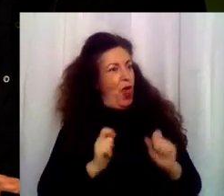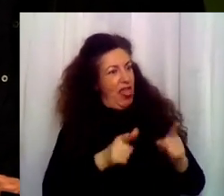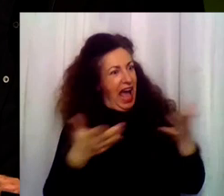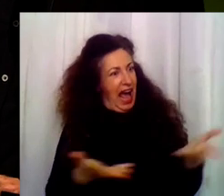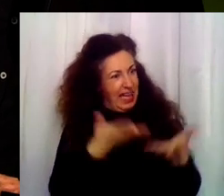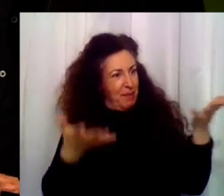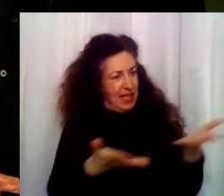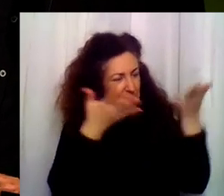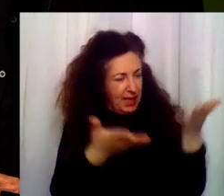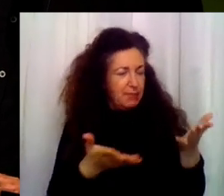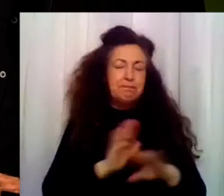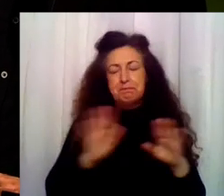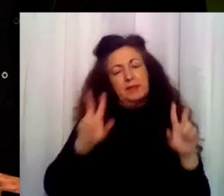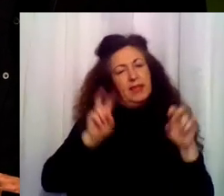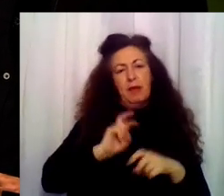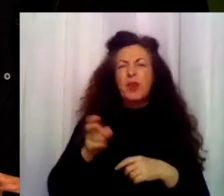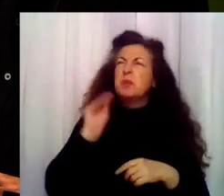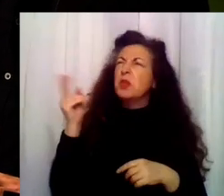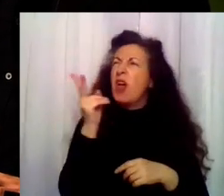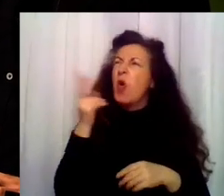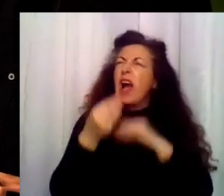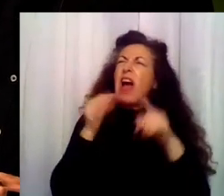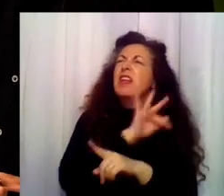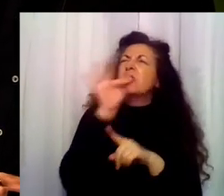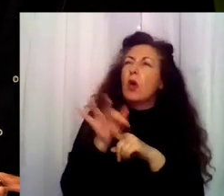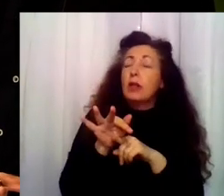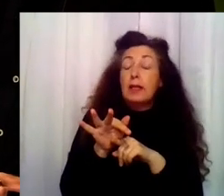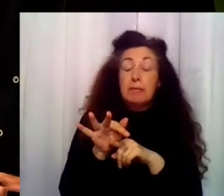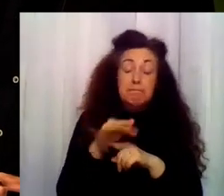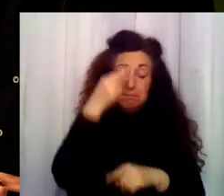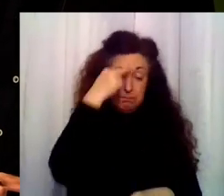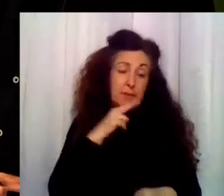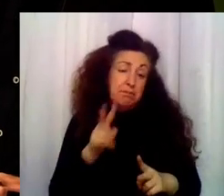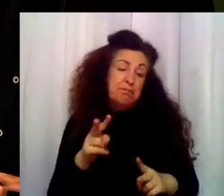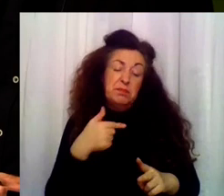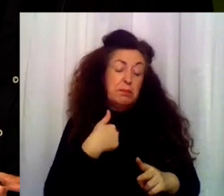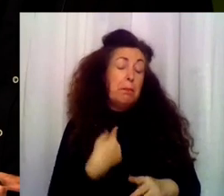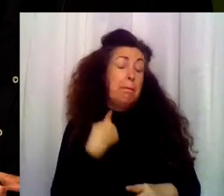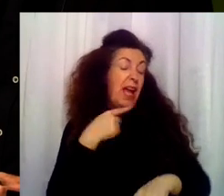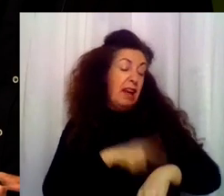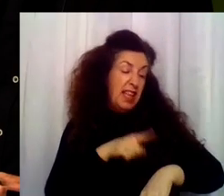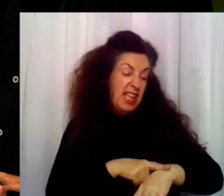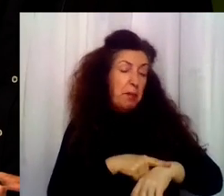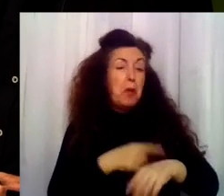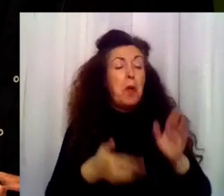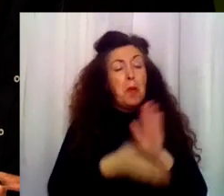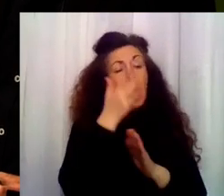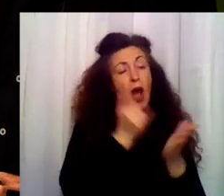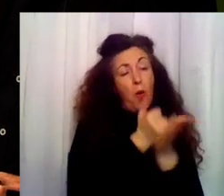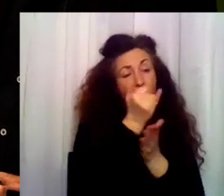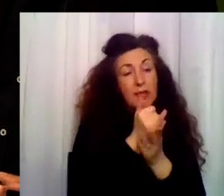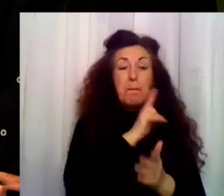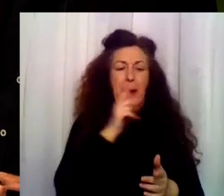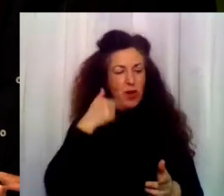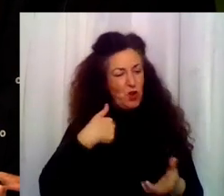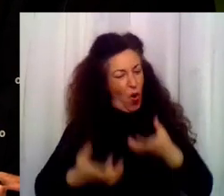día? Bueno, pues básicamente perder el tiempo. Yo cocino. Tu padre a veces está en el huerto. Asistimos una